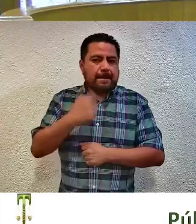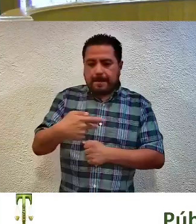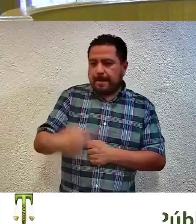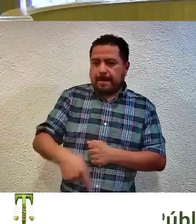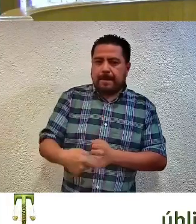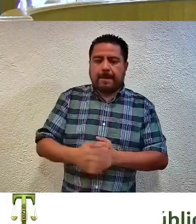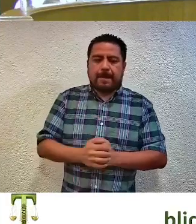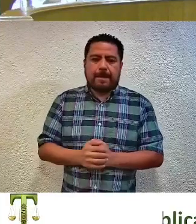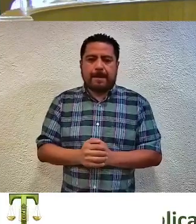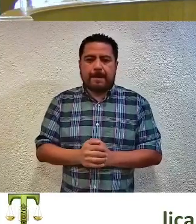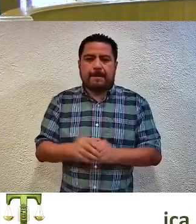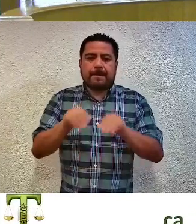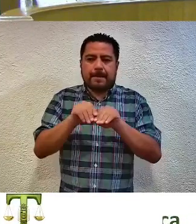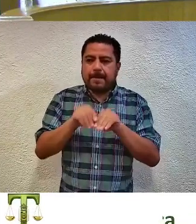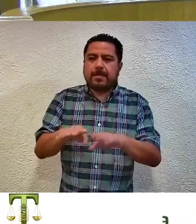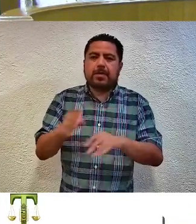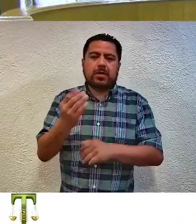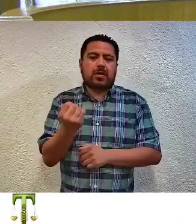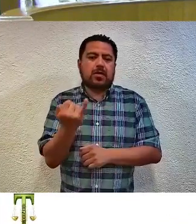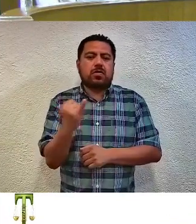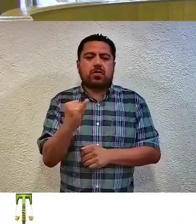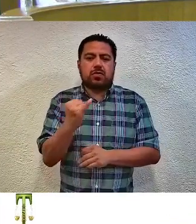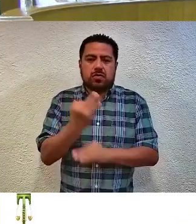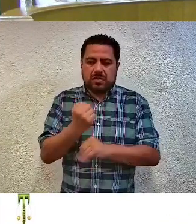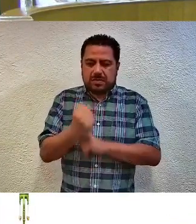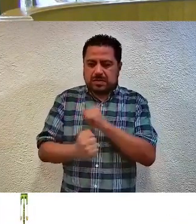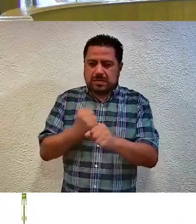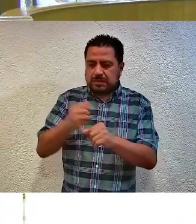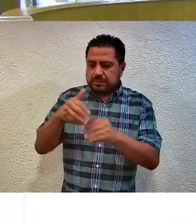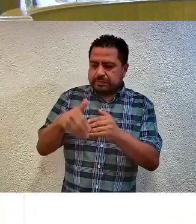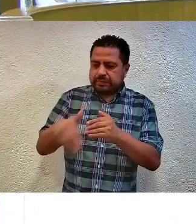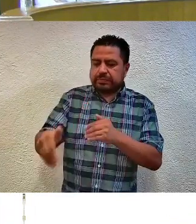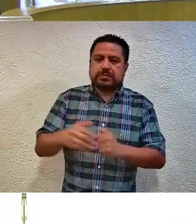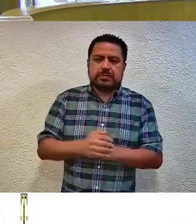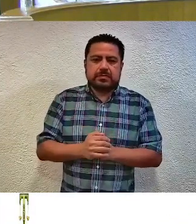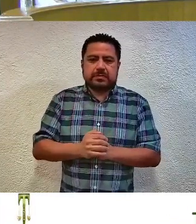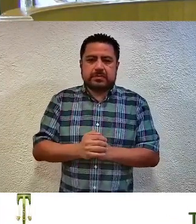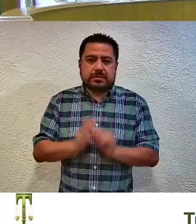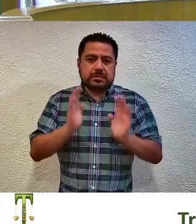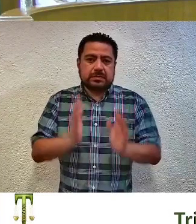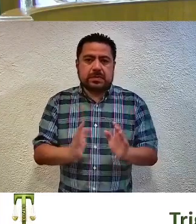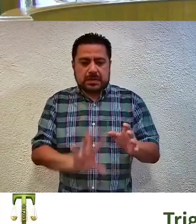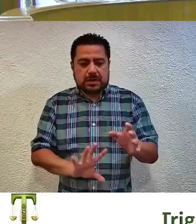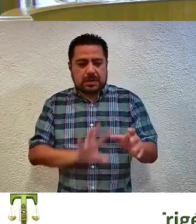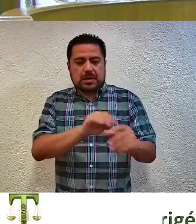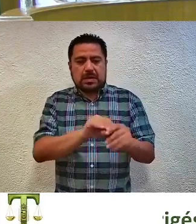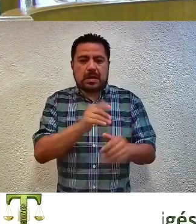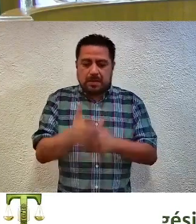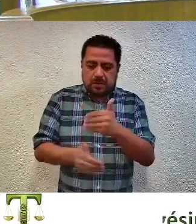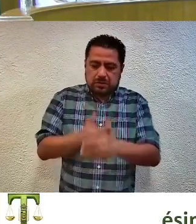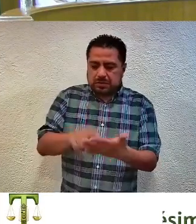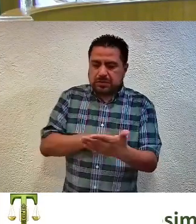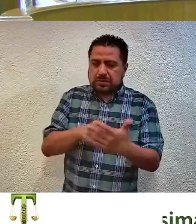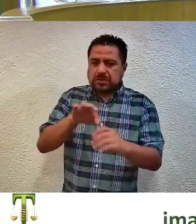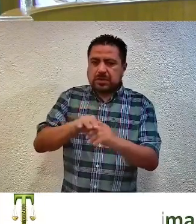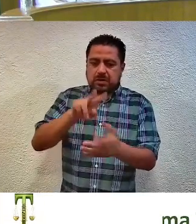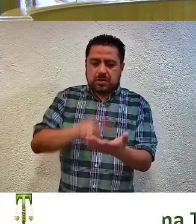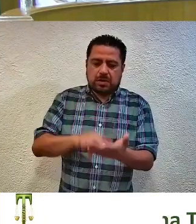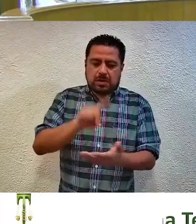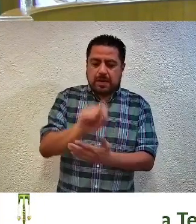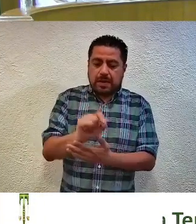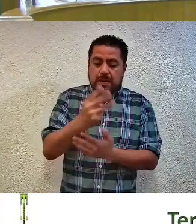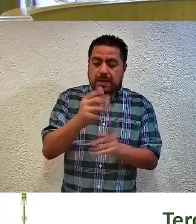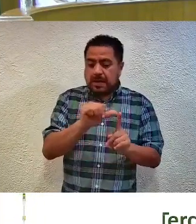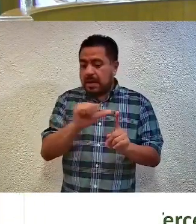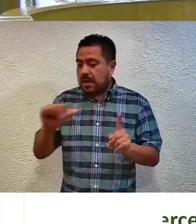publicado el 9 de junio del año en curso. Decreto en el que se incluyó para el proceso electoral 2023-2024